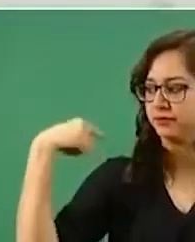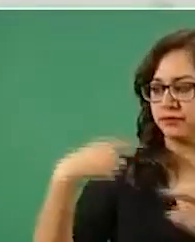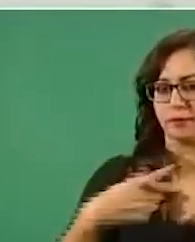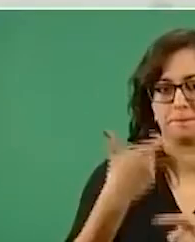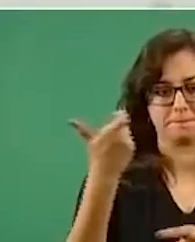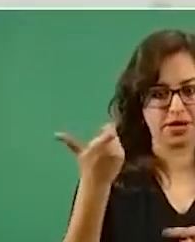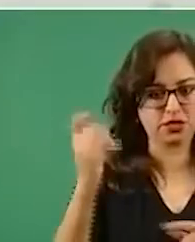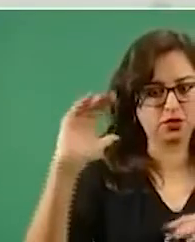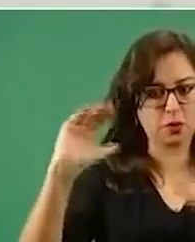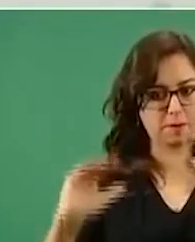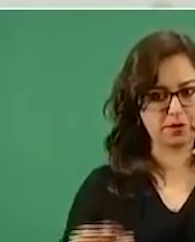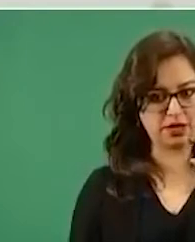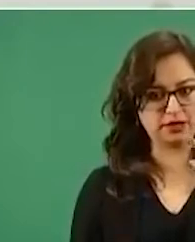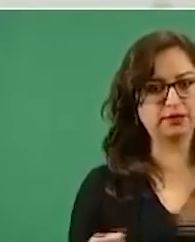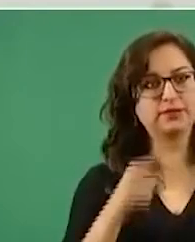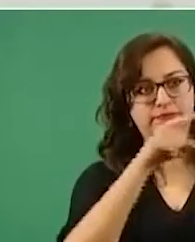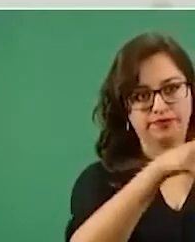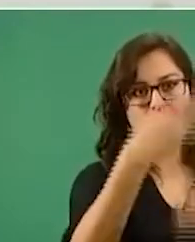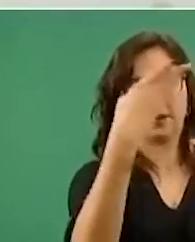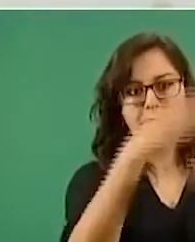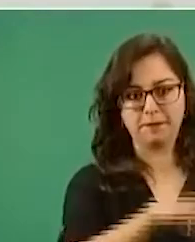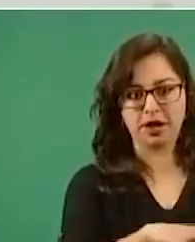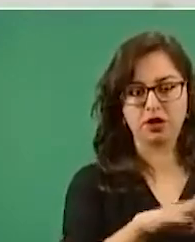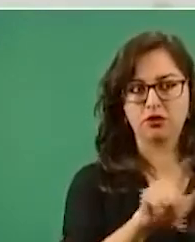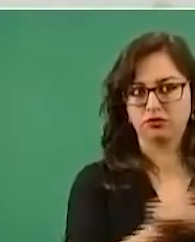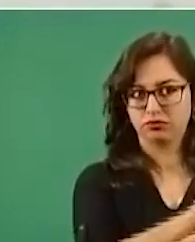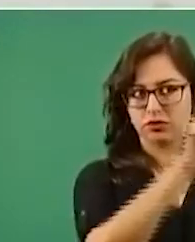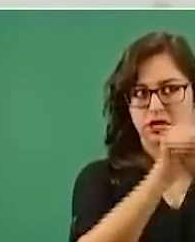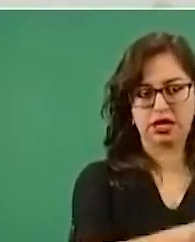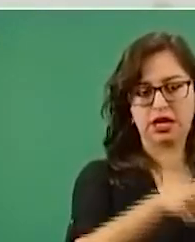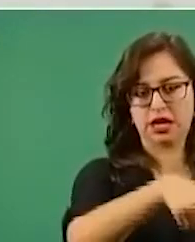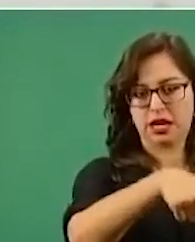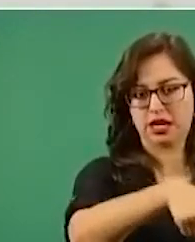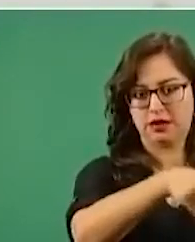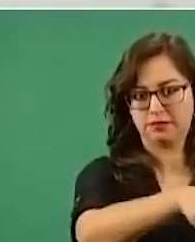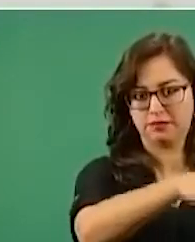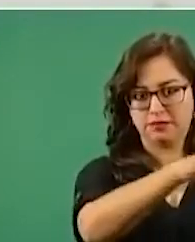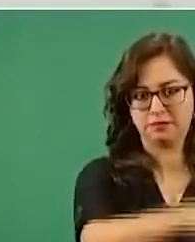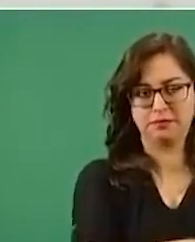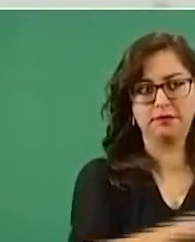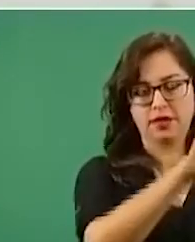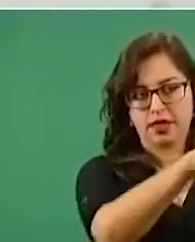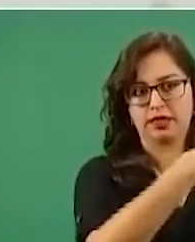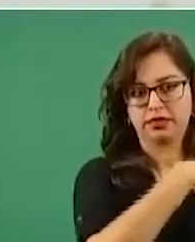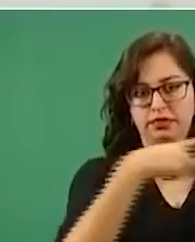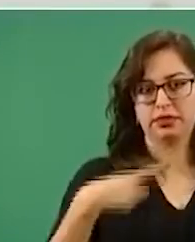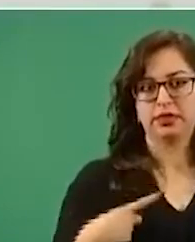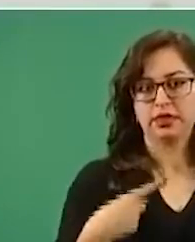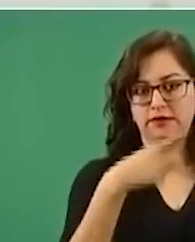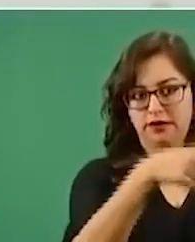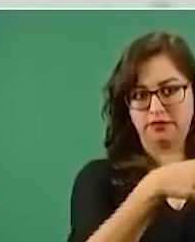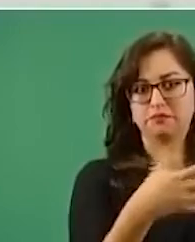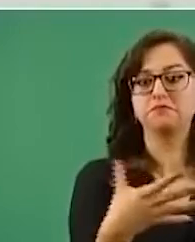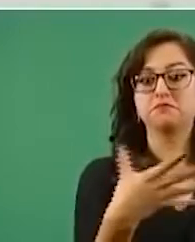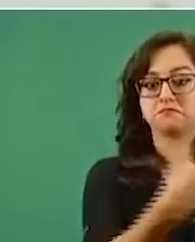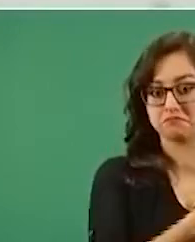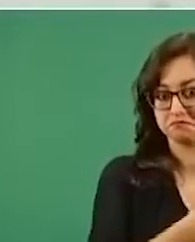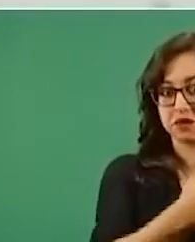Esto está establecido por ley. El Banco de México está ganando.